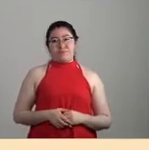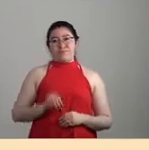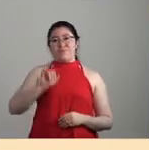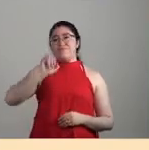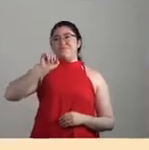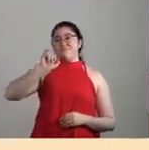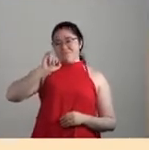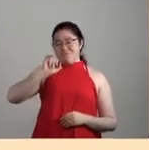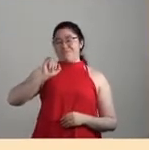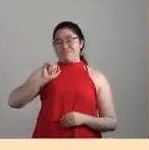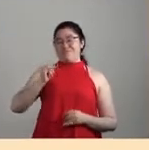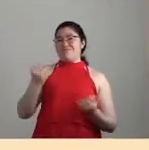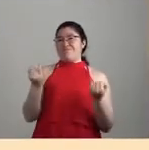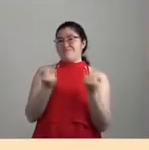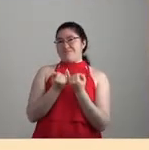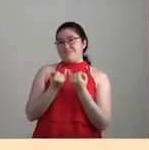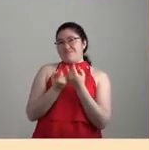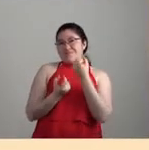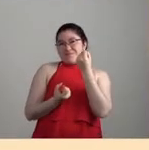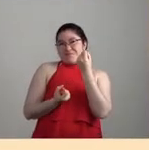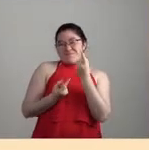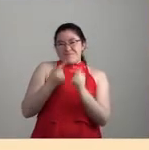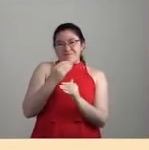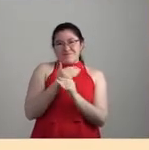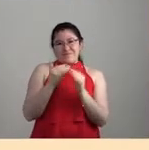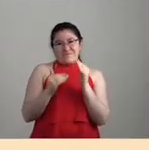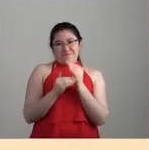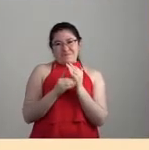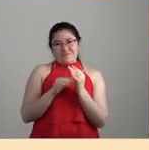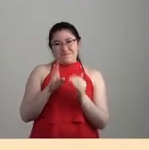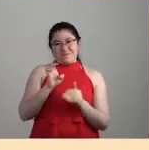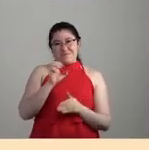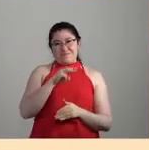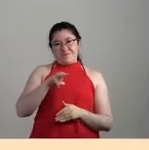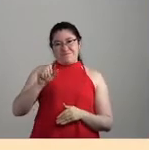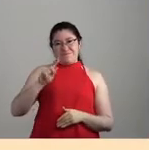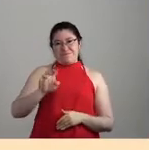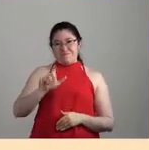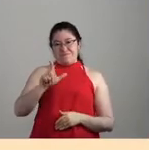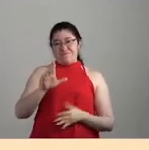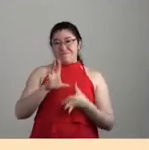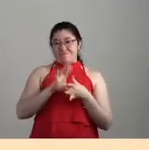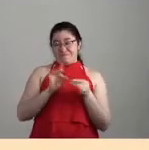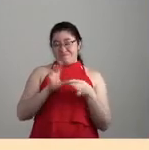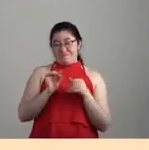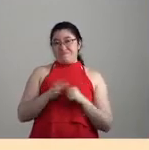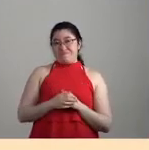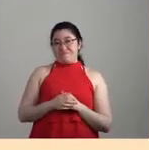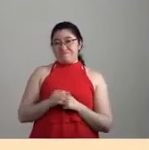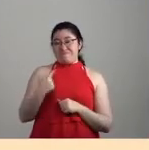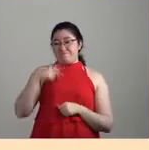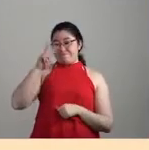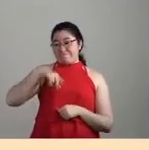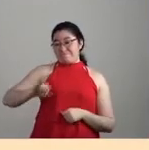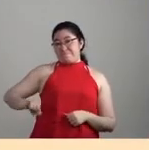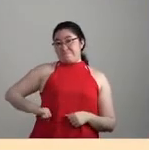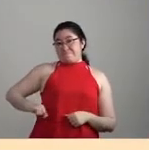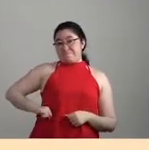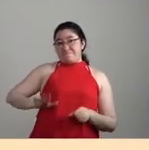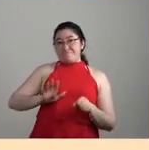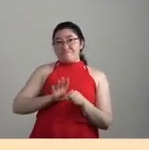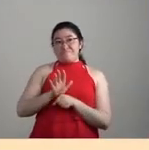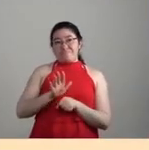Sí, retomando quizá algunos puntos que Manuel pone que me parece muy interesante en términos también de su propia